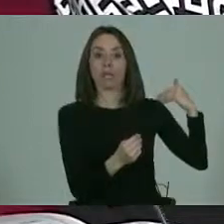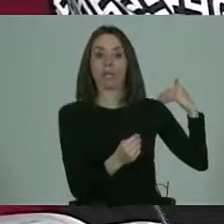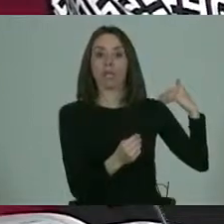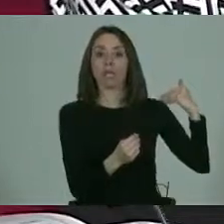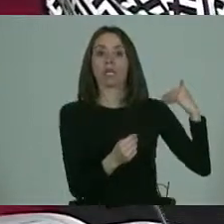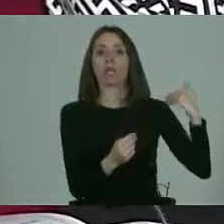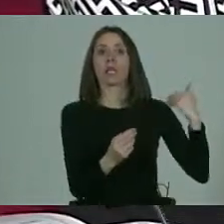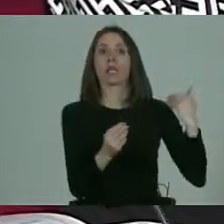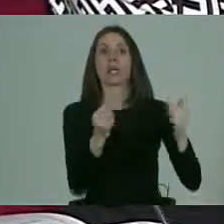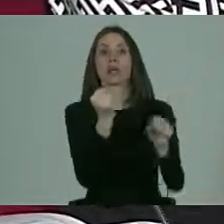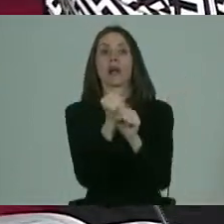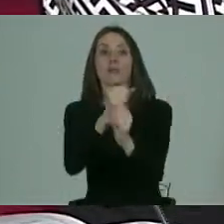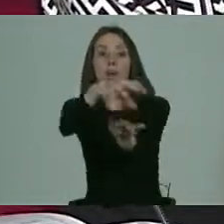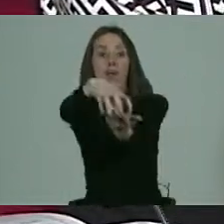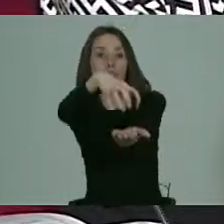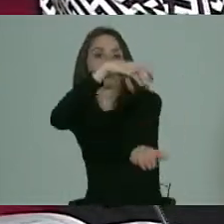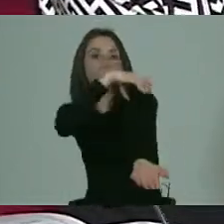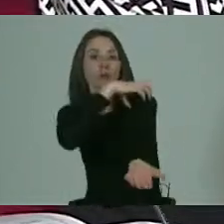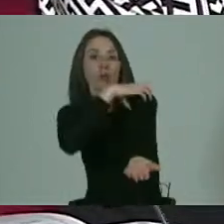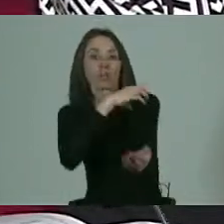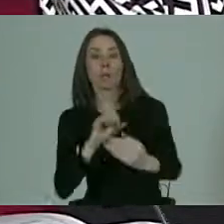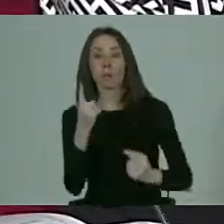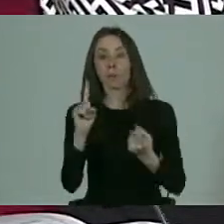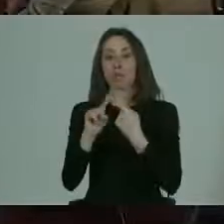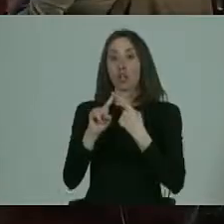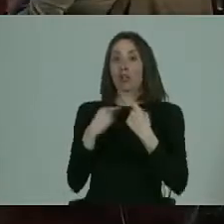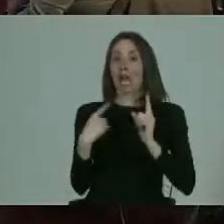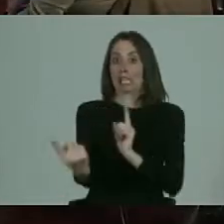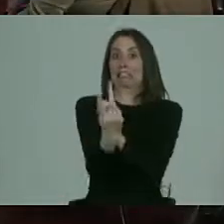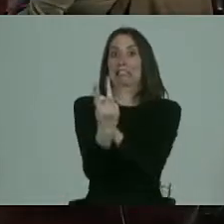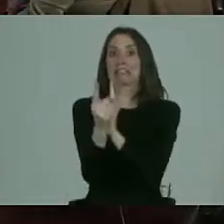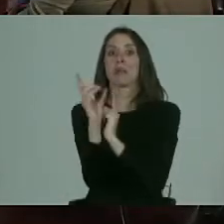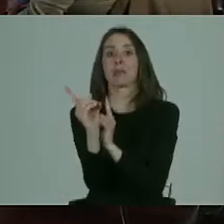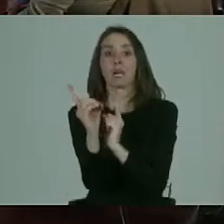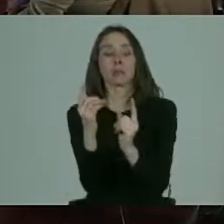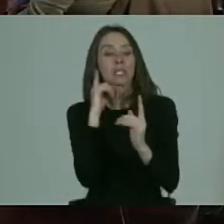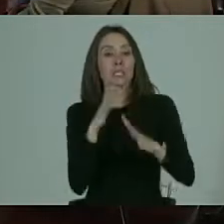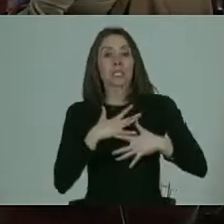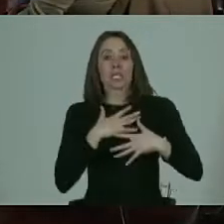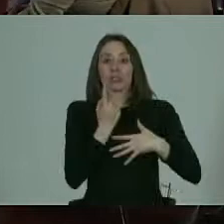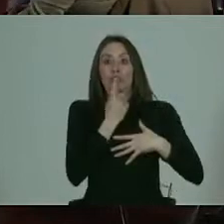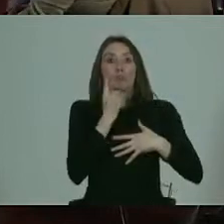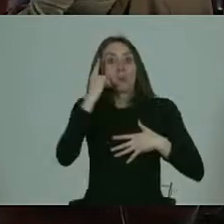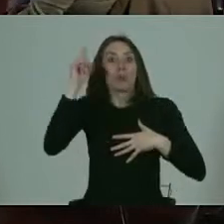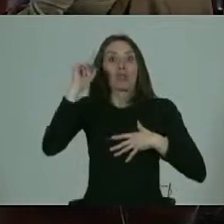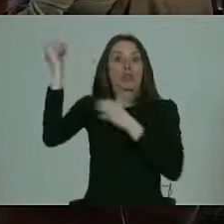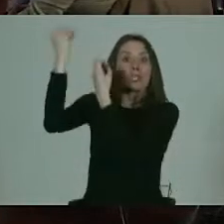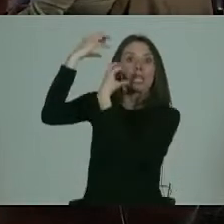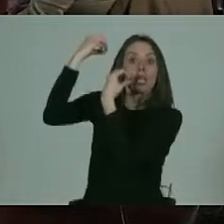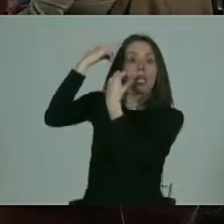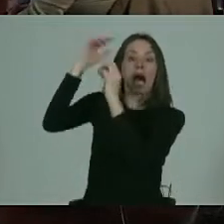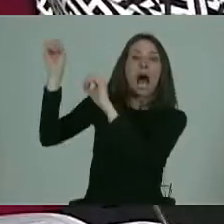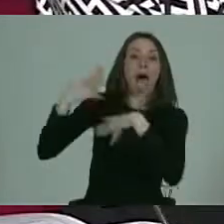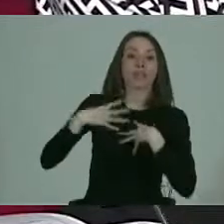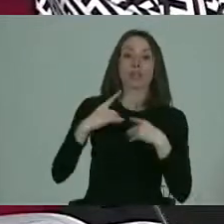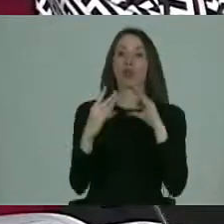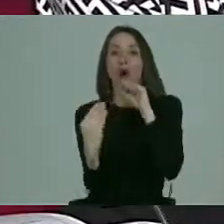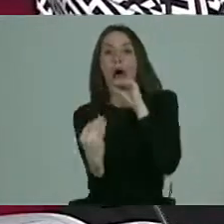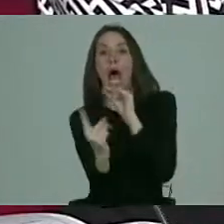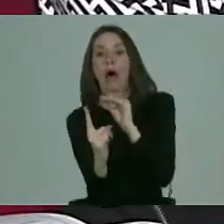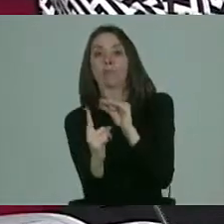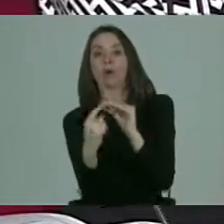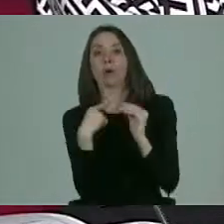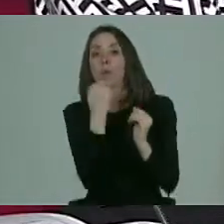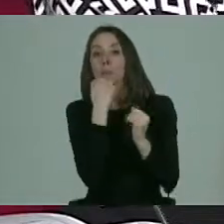zona extrema y es mi primer contacto y me siento solo y abandonado con este tema y no lo voy a tocar y al no tocarlo al final termina siendo un